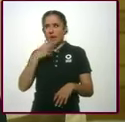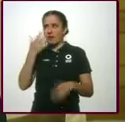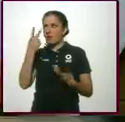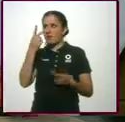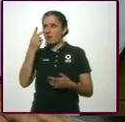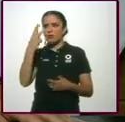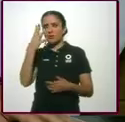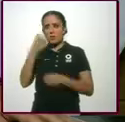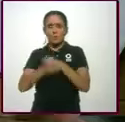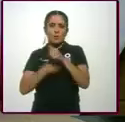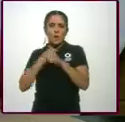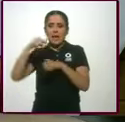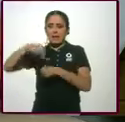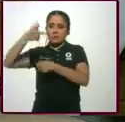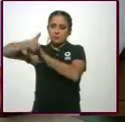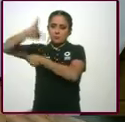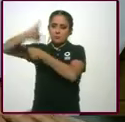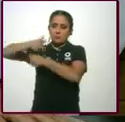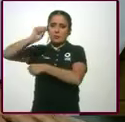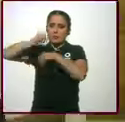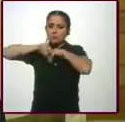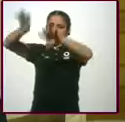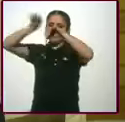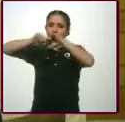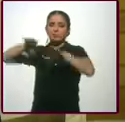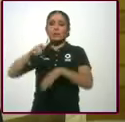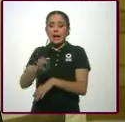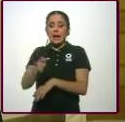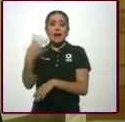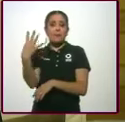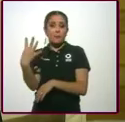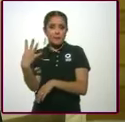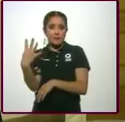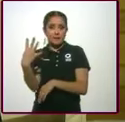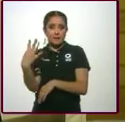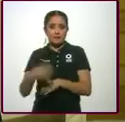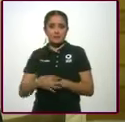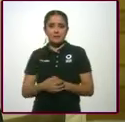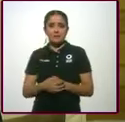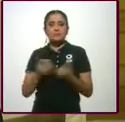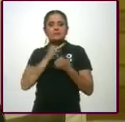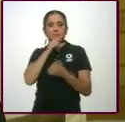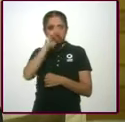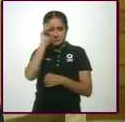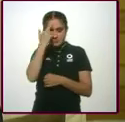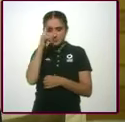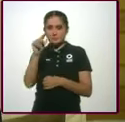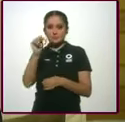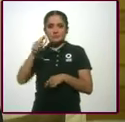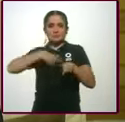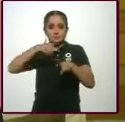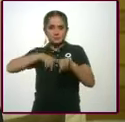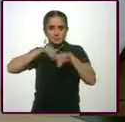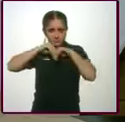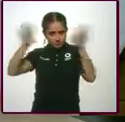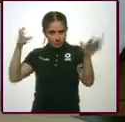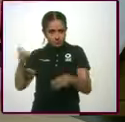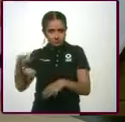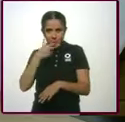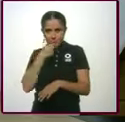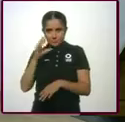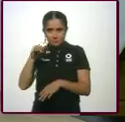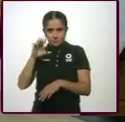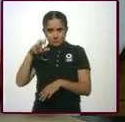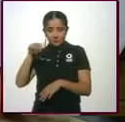años aquí transmitiendo el canal 4. Además de que luego este hombre hizo, ¿te acuerdas? La televisión a color. color. Sí. Sí, o sea, pero él aquí estuvo.